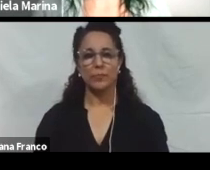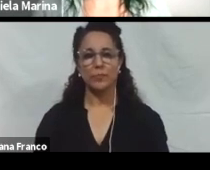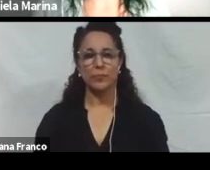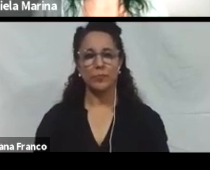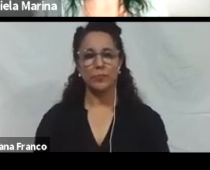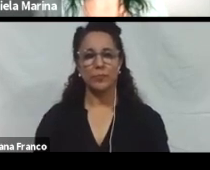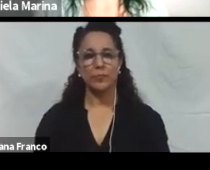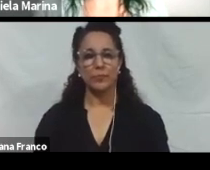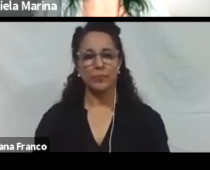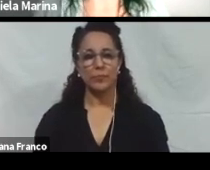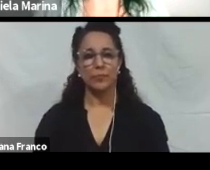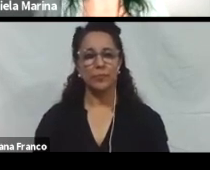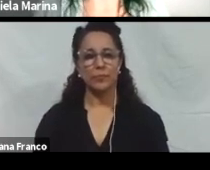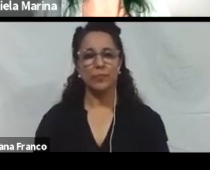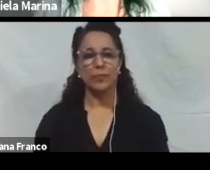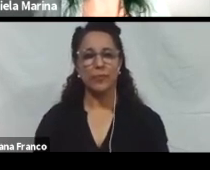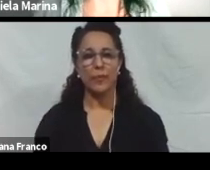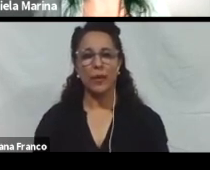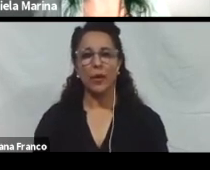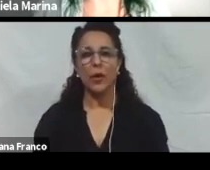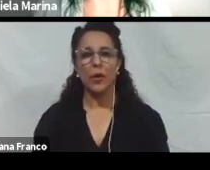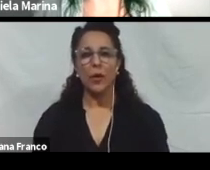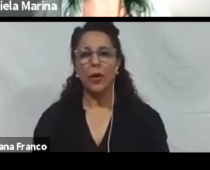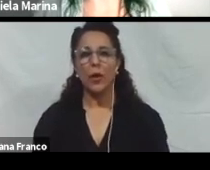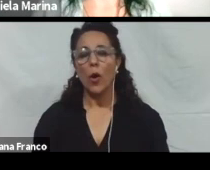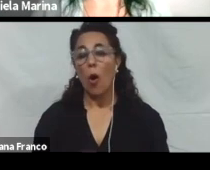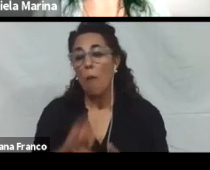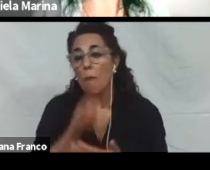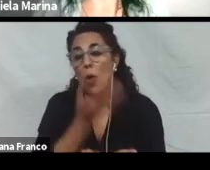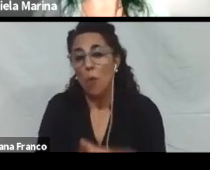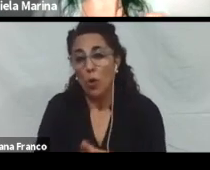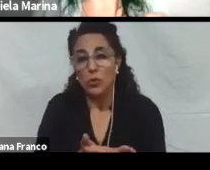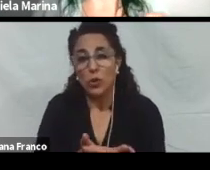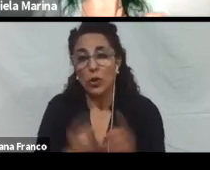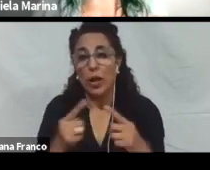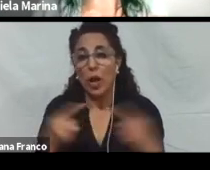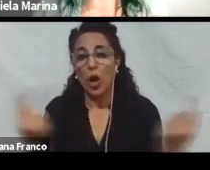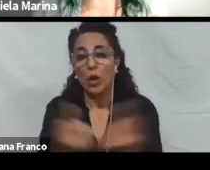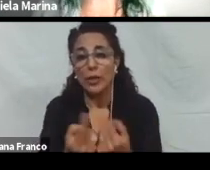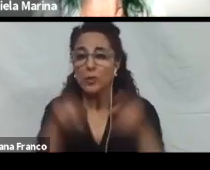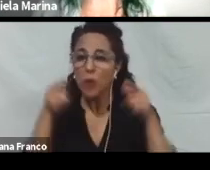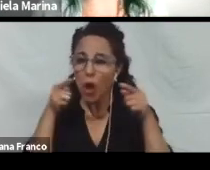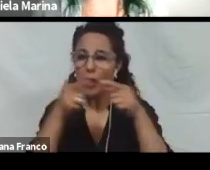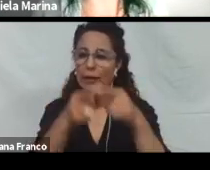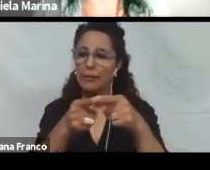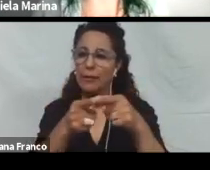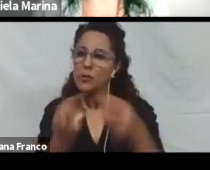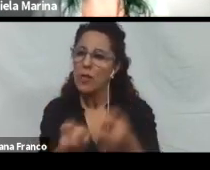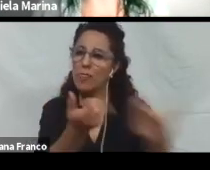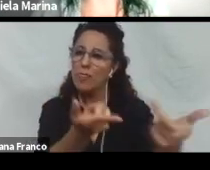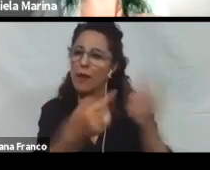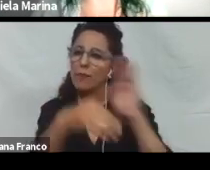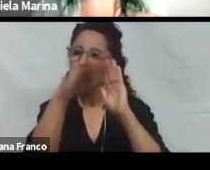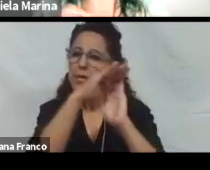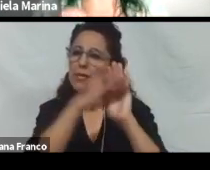Otro principio es el de proporcionar información de contexto y orientación. Es decir, brindar indicaciones en la herramienta que permitan